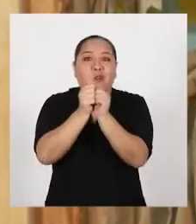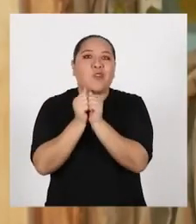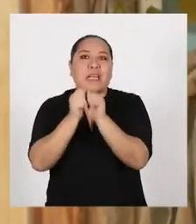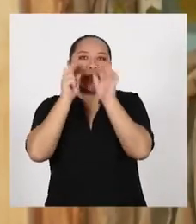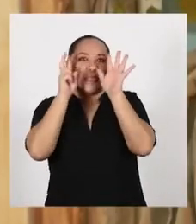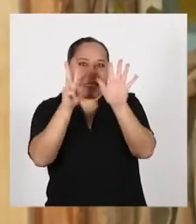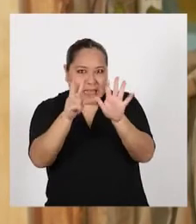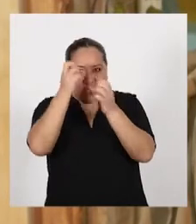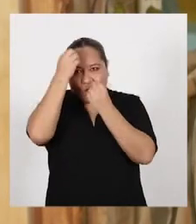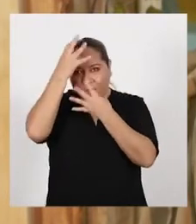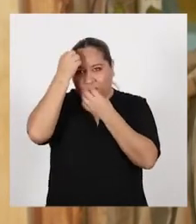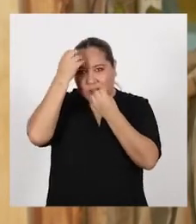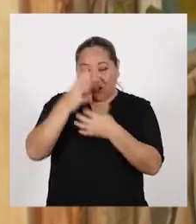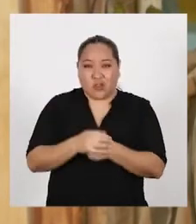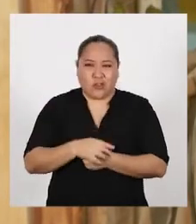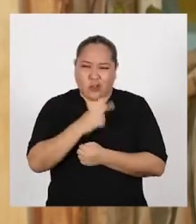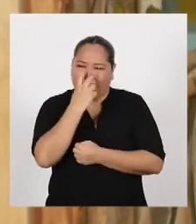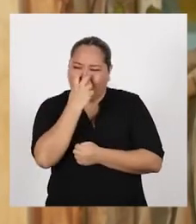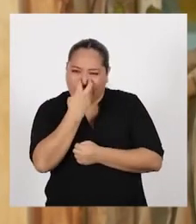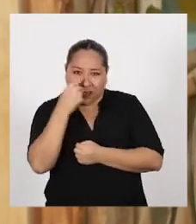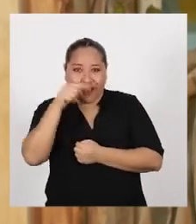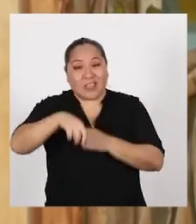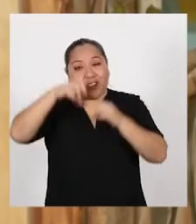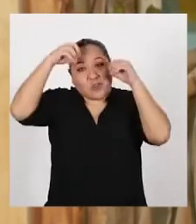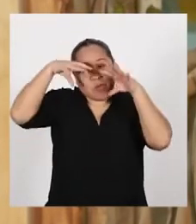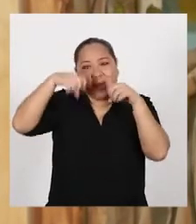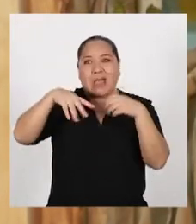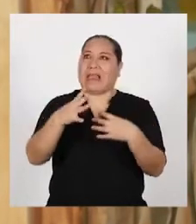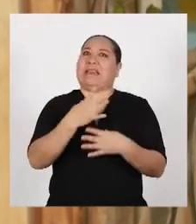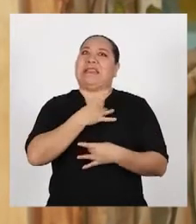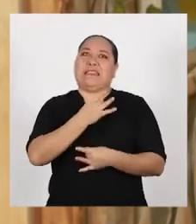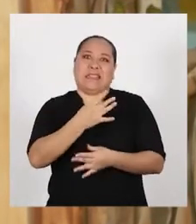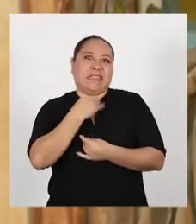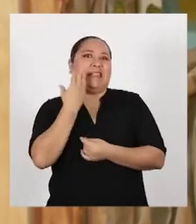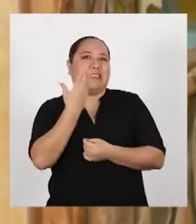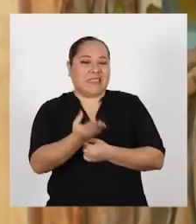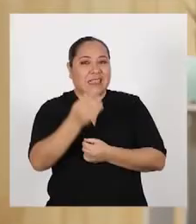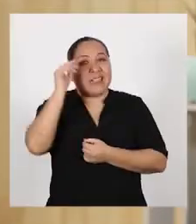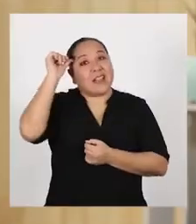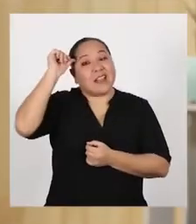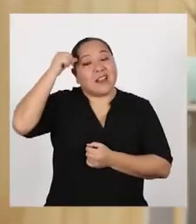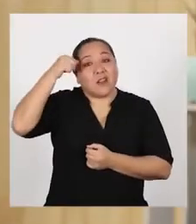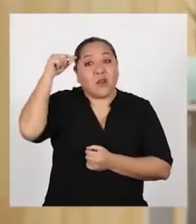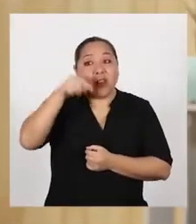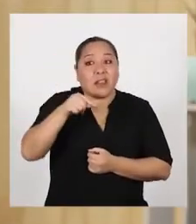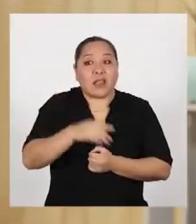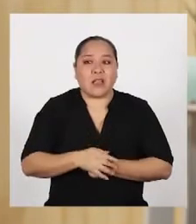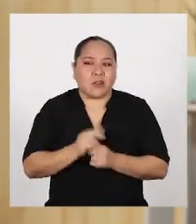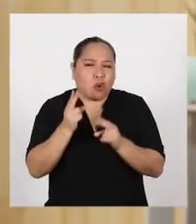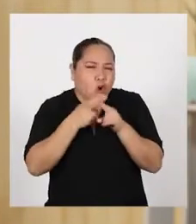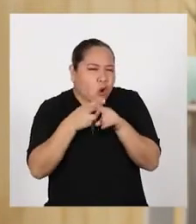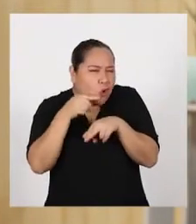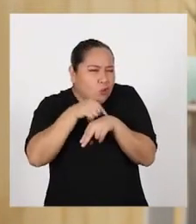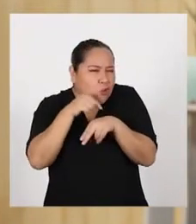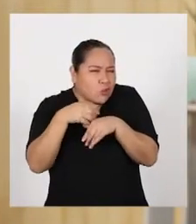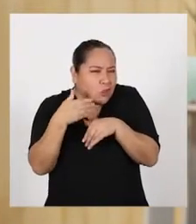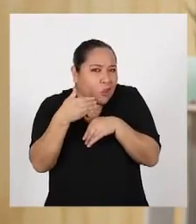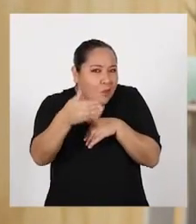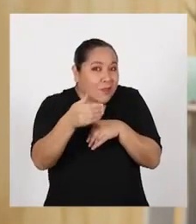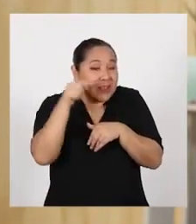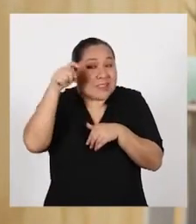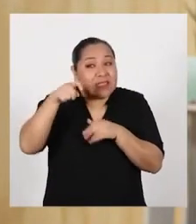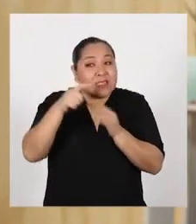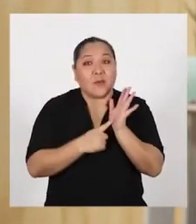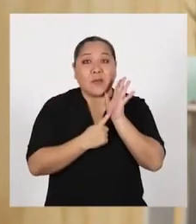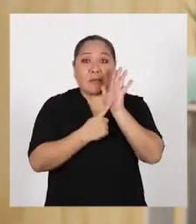juntos 7 datos curiosos sobre la lluvia Que estuvieron muy interesantes Recuerden que dentro de muy poco